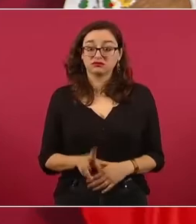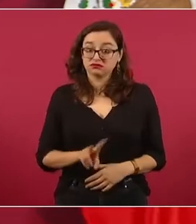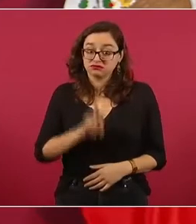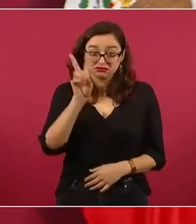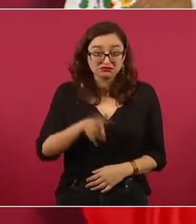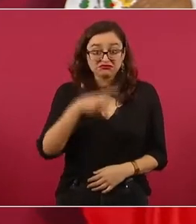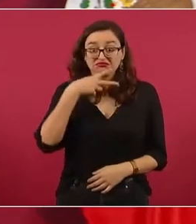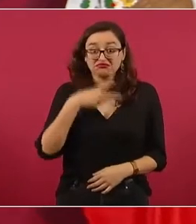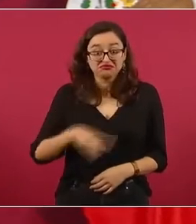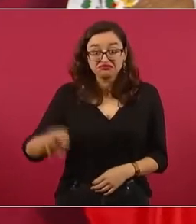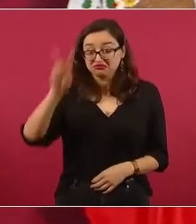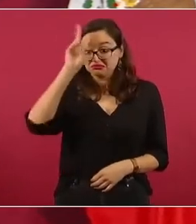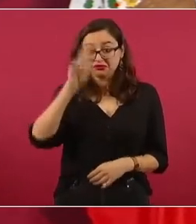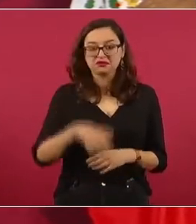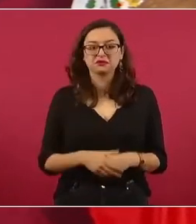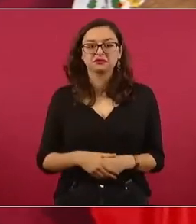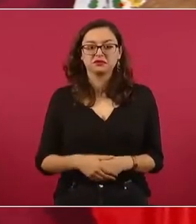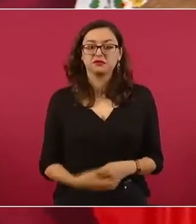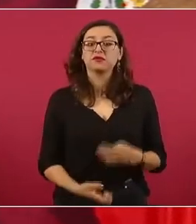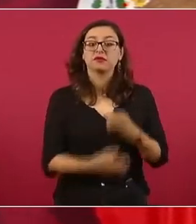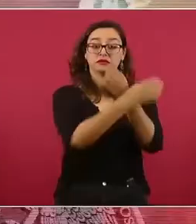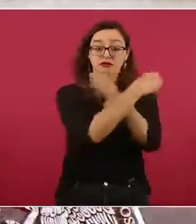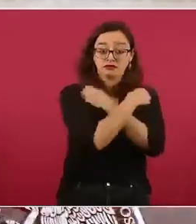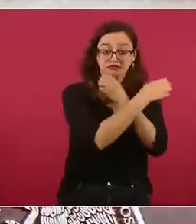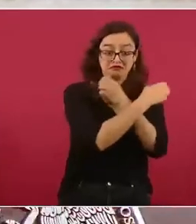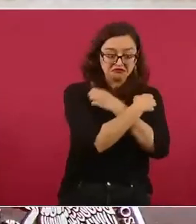No es lo mismo la educación que la cultura.